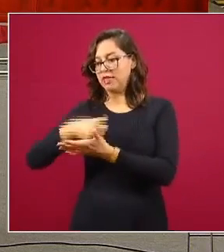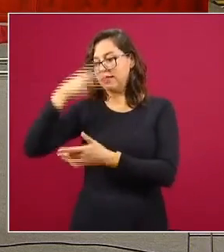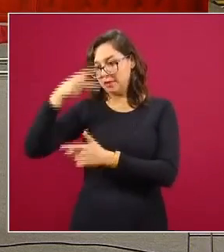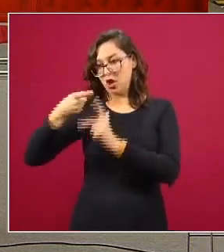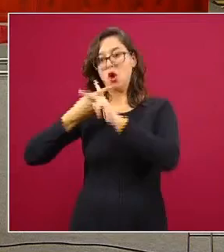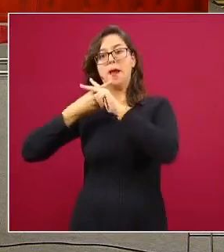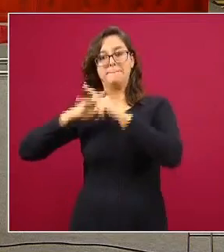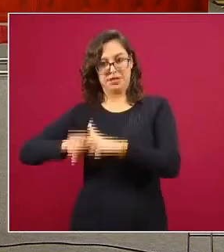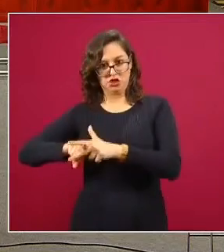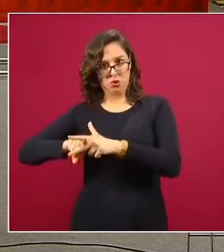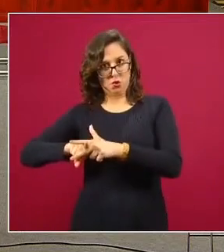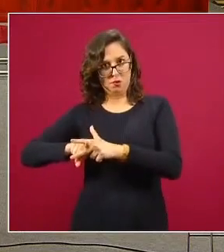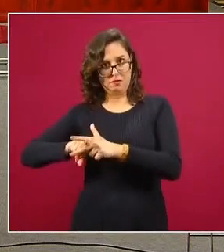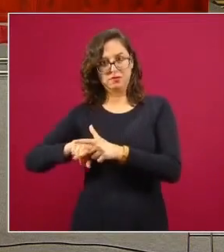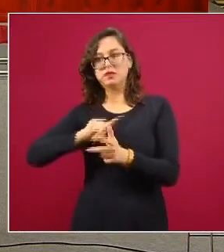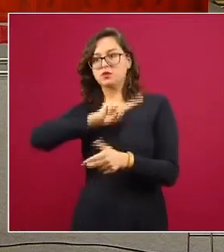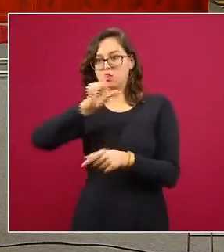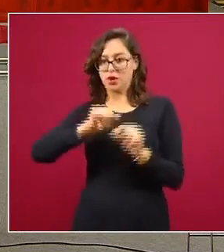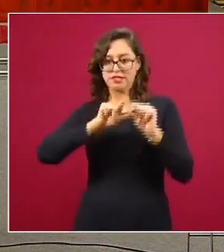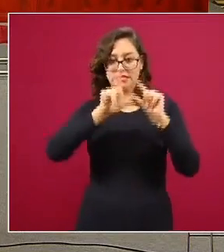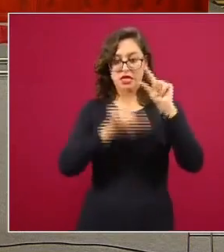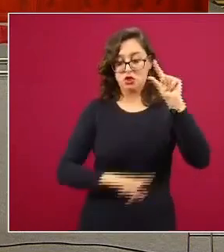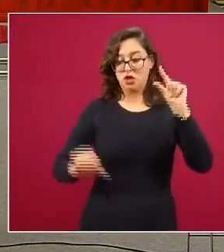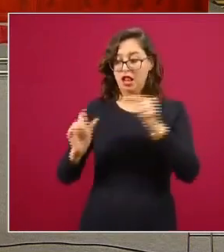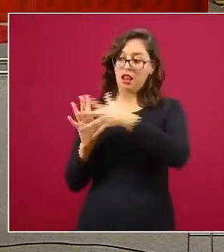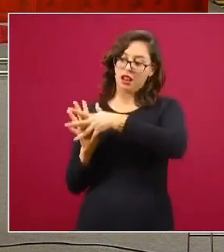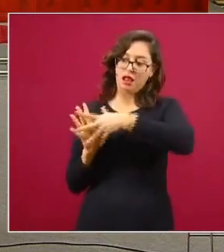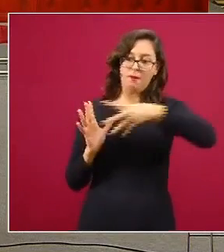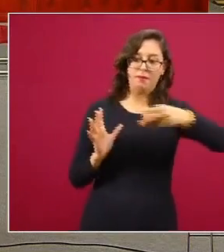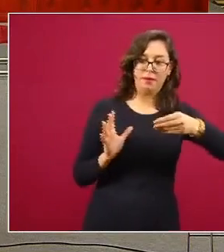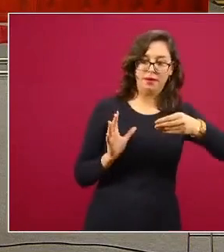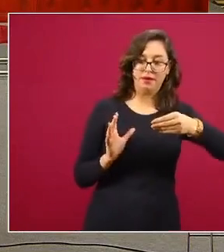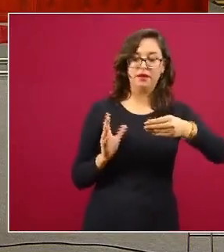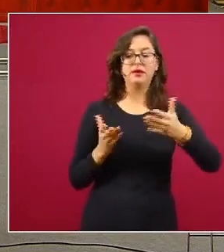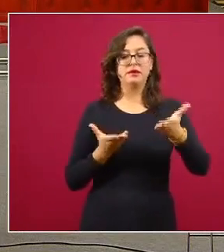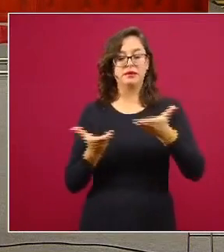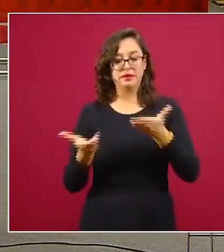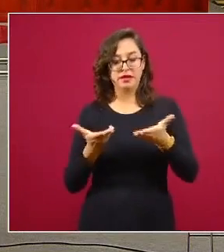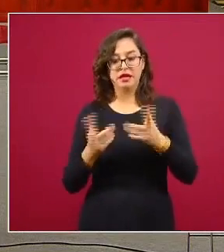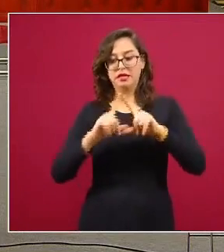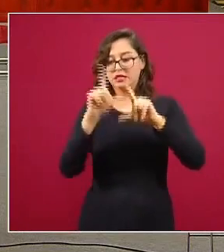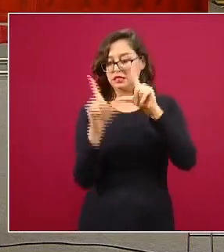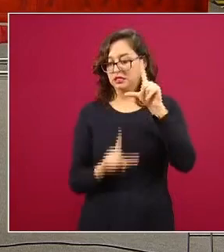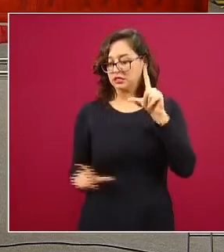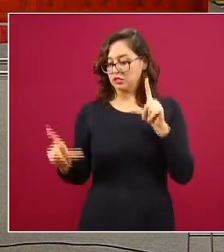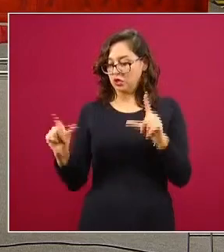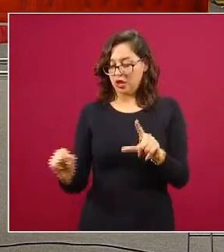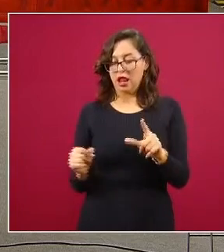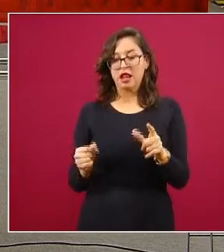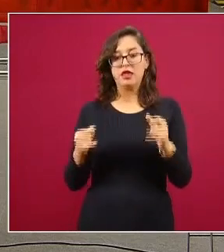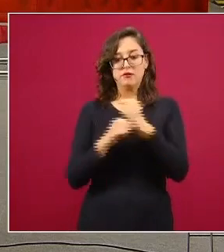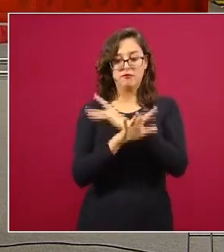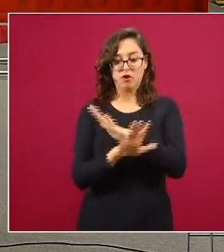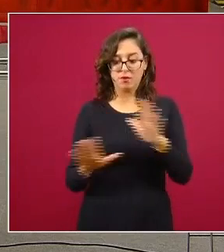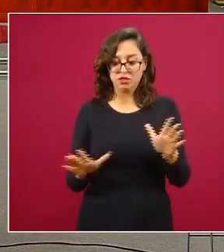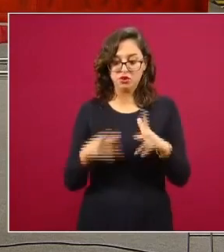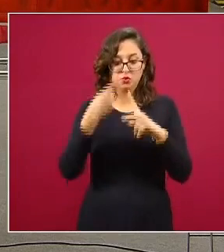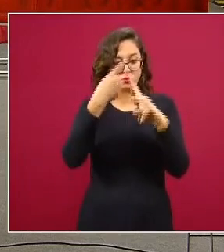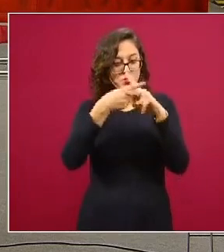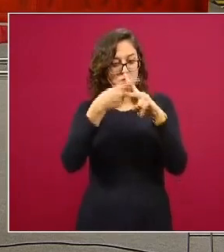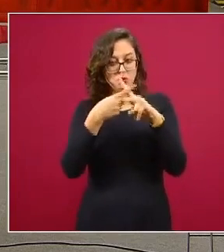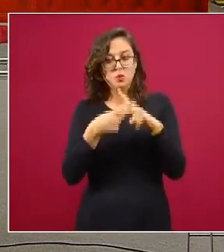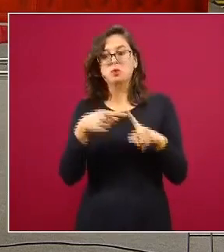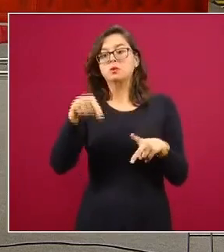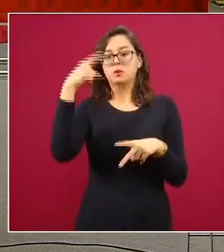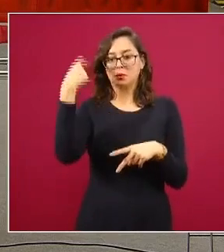veremos en un momento fue el poder juntar los datos que tenemos a nivel nacional para tener